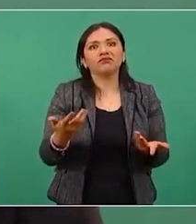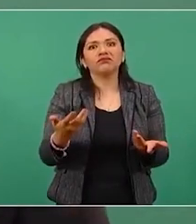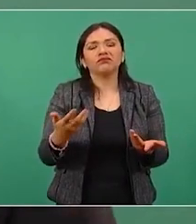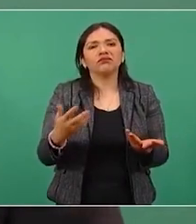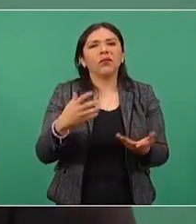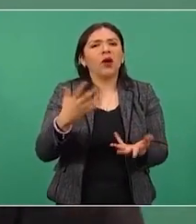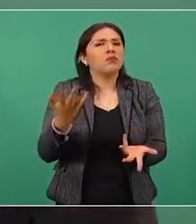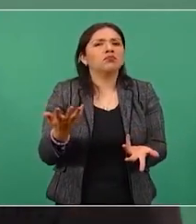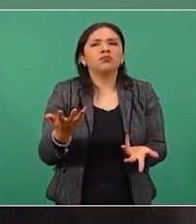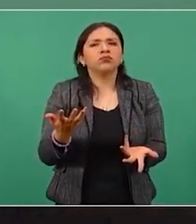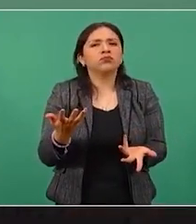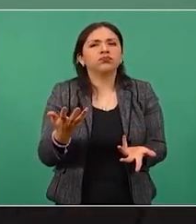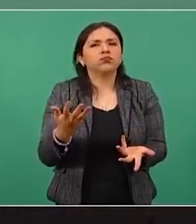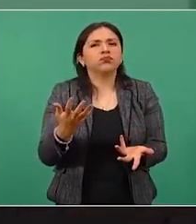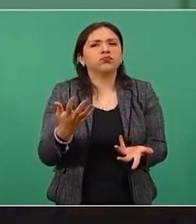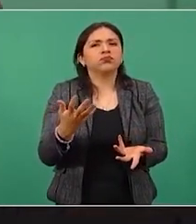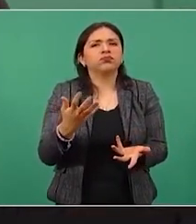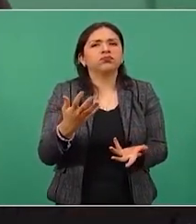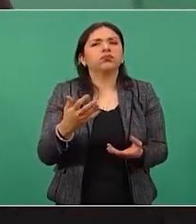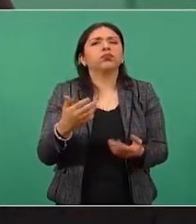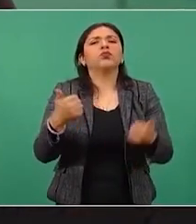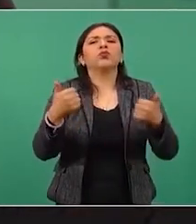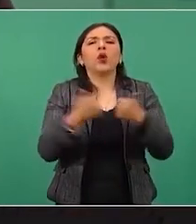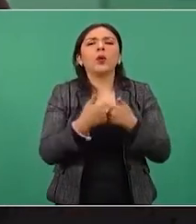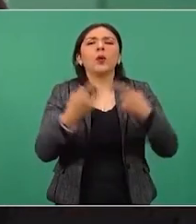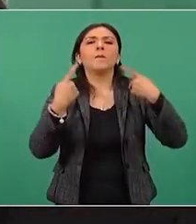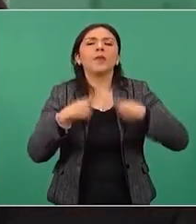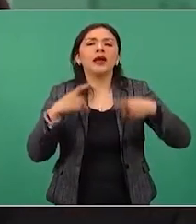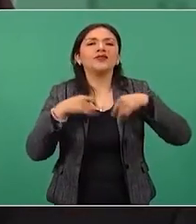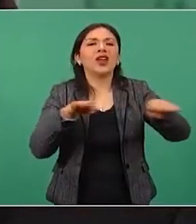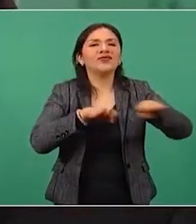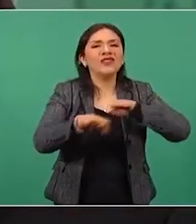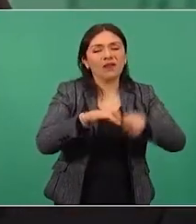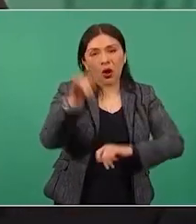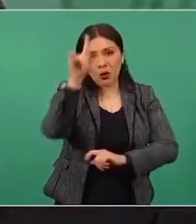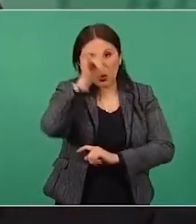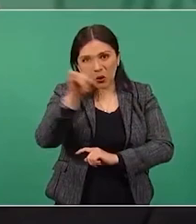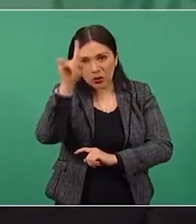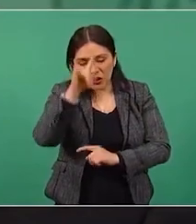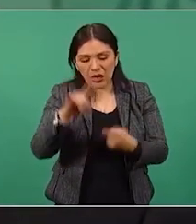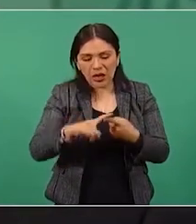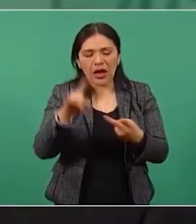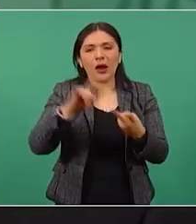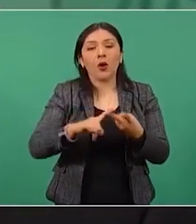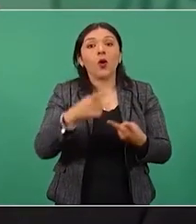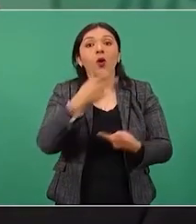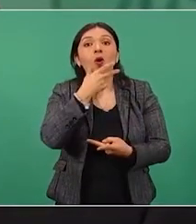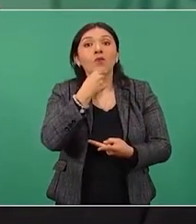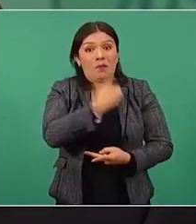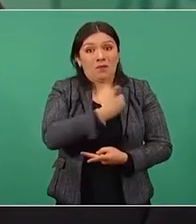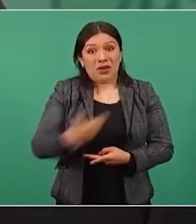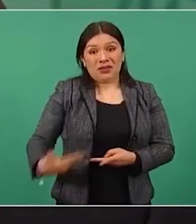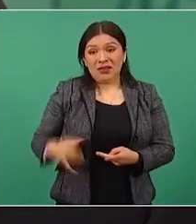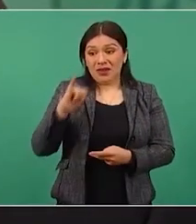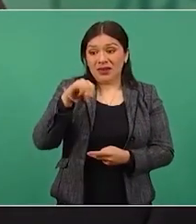todos los consejeros y el presidente del INE ganan